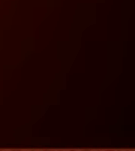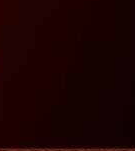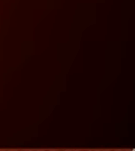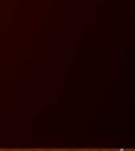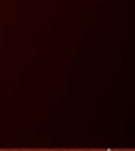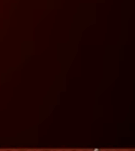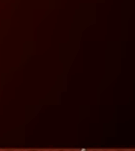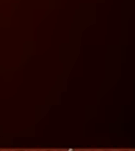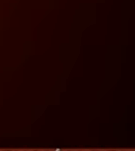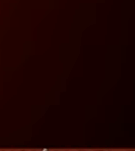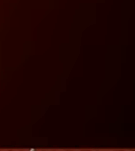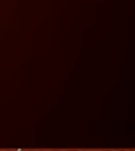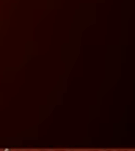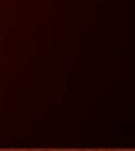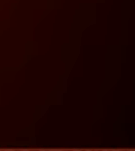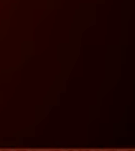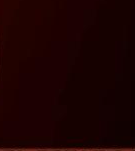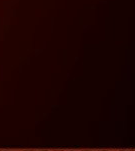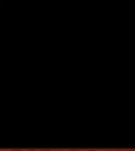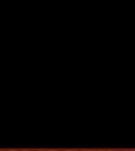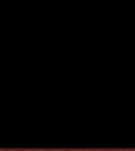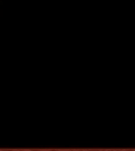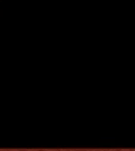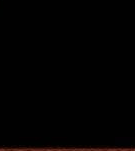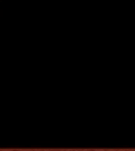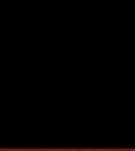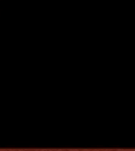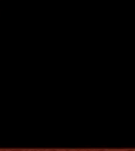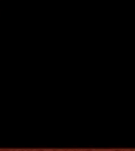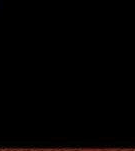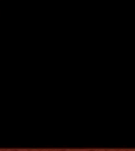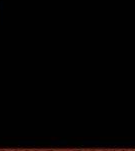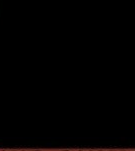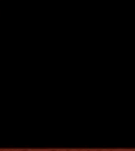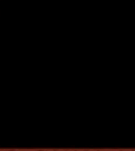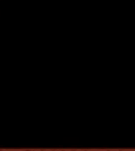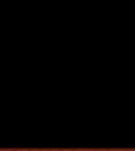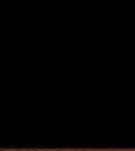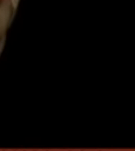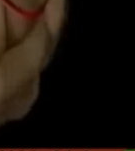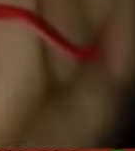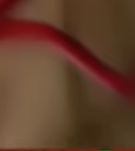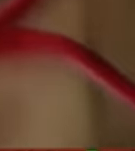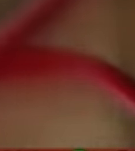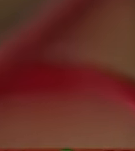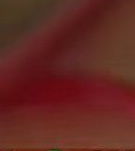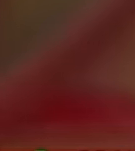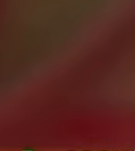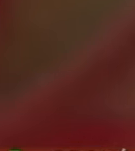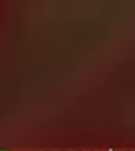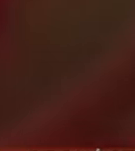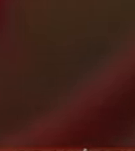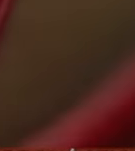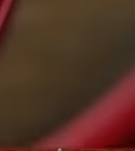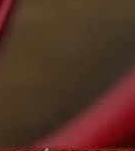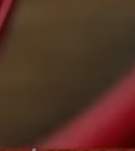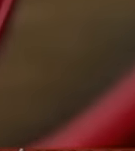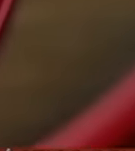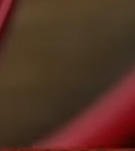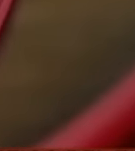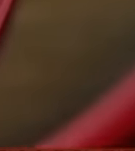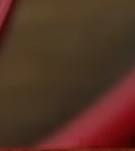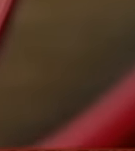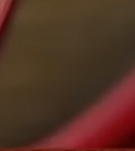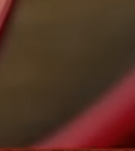producir coágulos que se forman dentro del propio corazón y que llegan a migrar hasta el cerebro esta situación